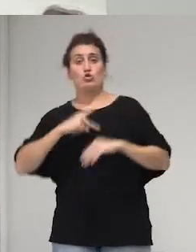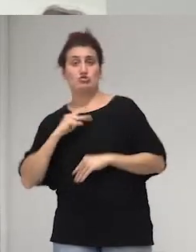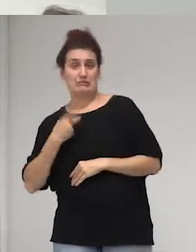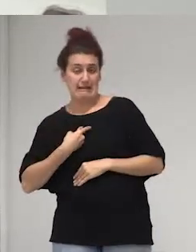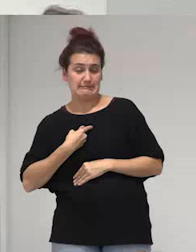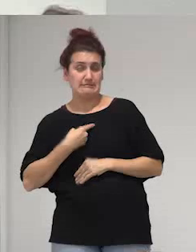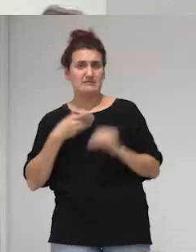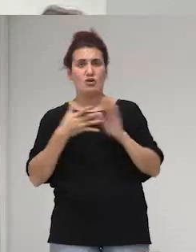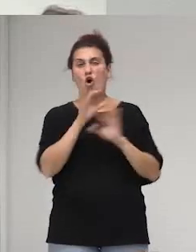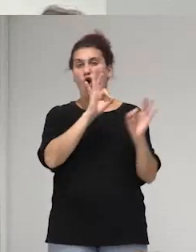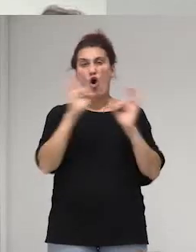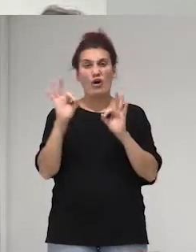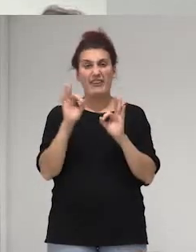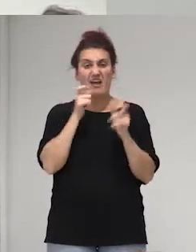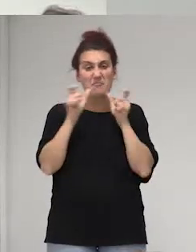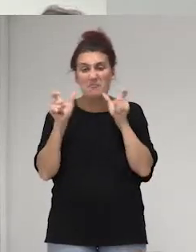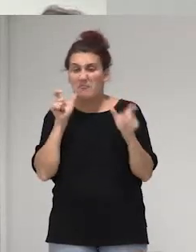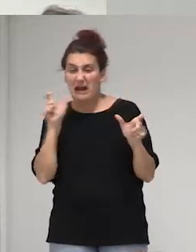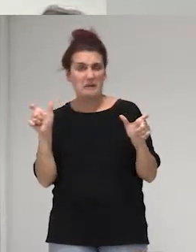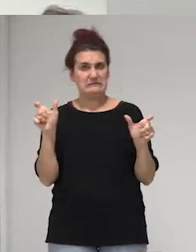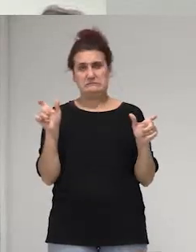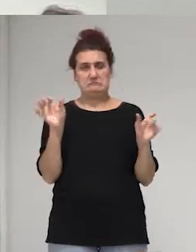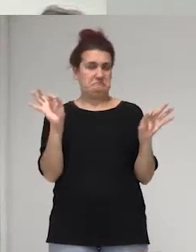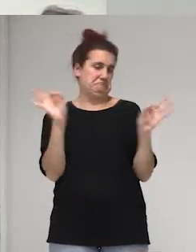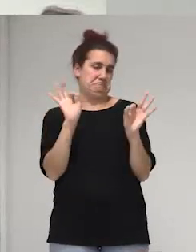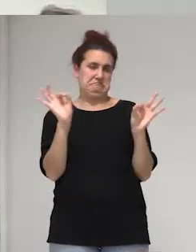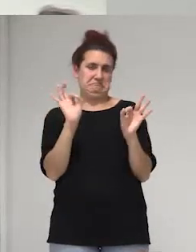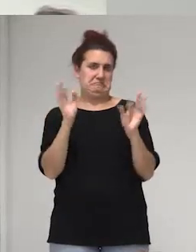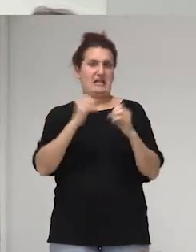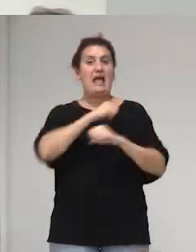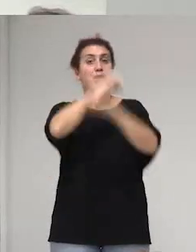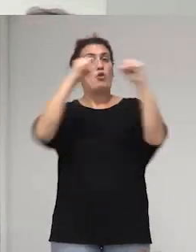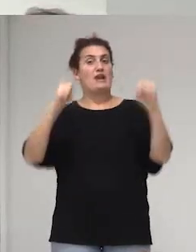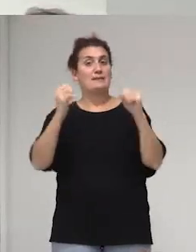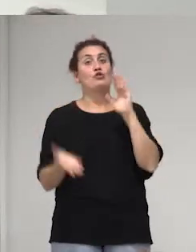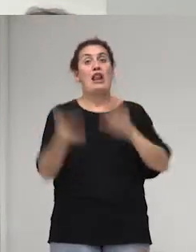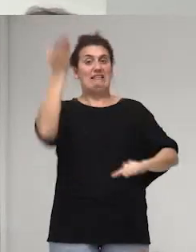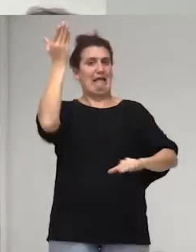el orden de las letras no altera el empoderamiento